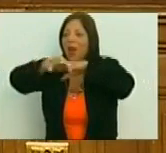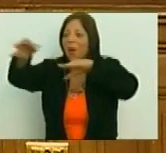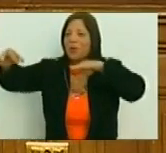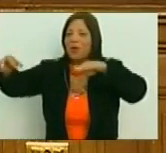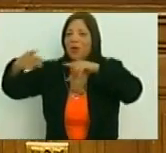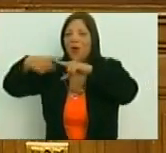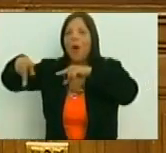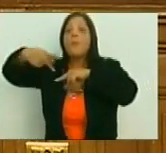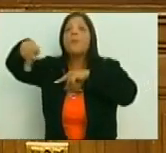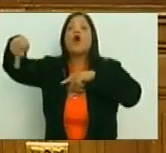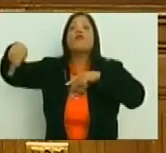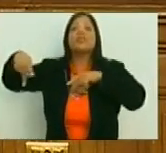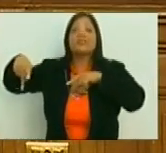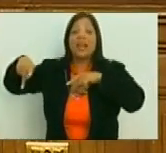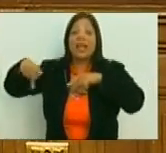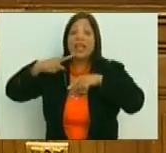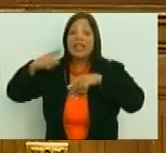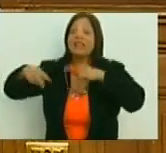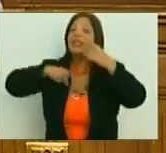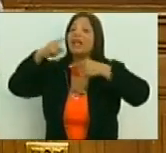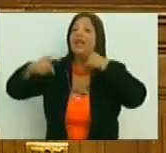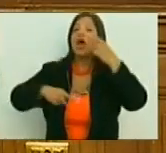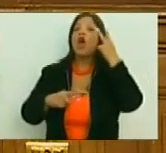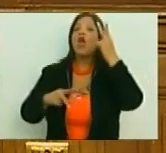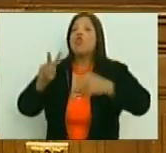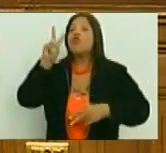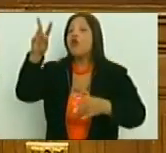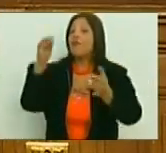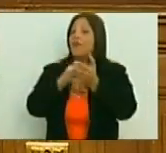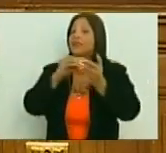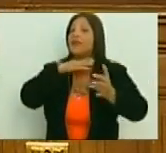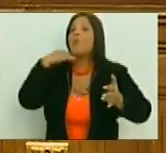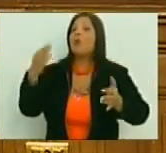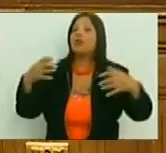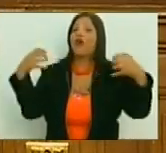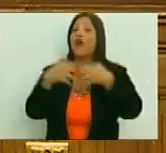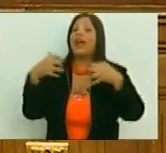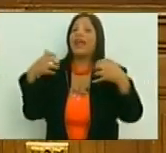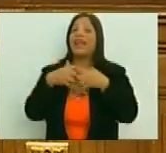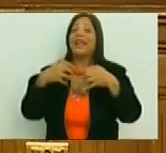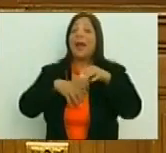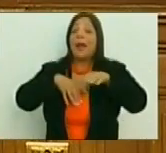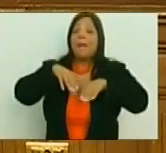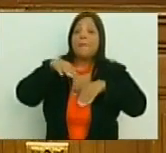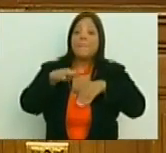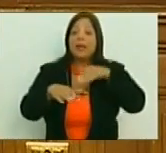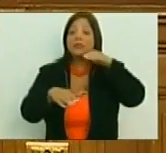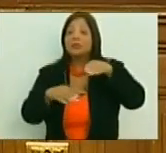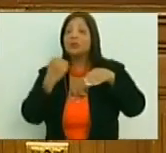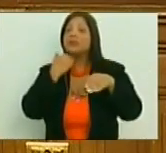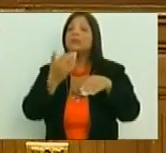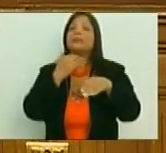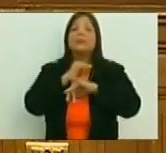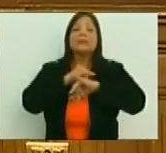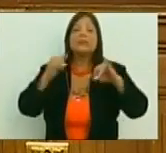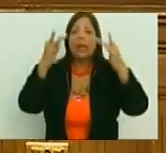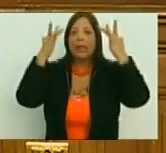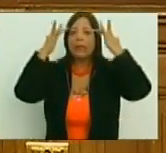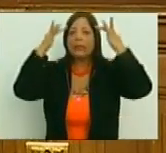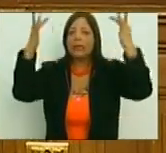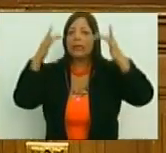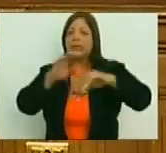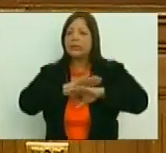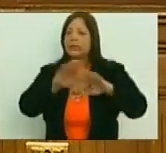Antioquia han declarado ya dos veces la guerra a muerte y tienen los pasos fortificados con inteligencia